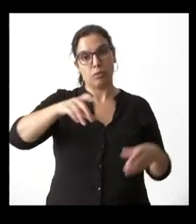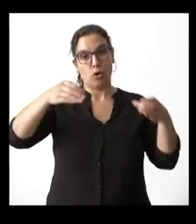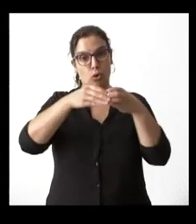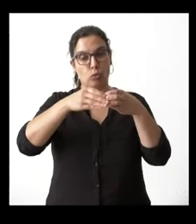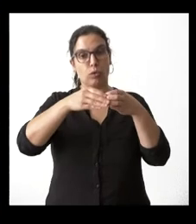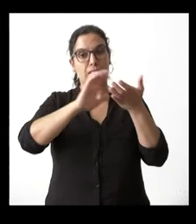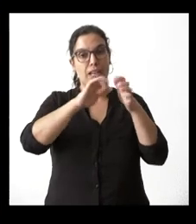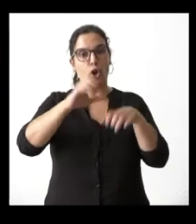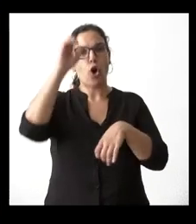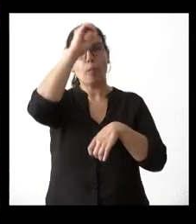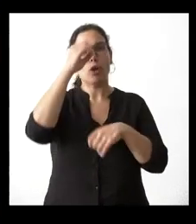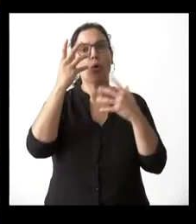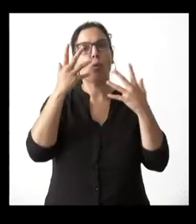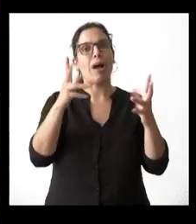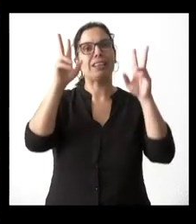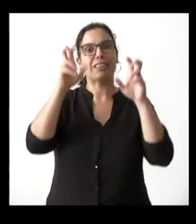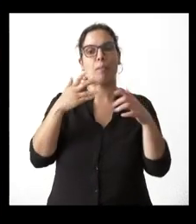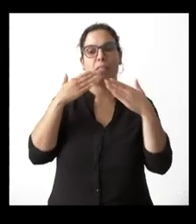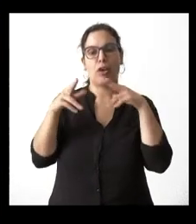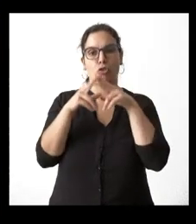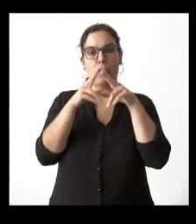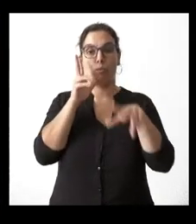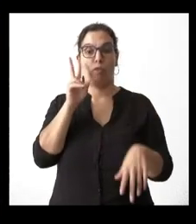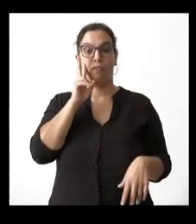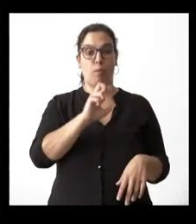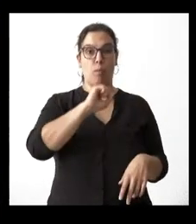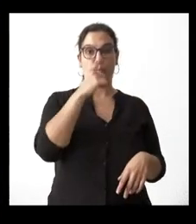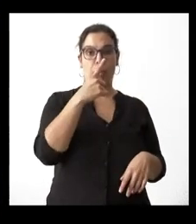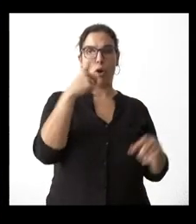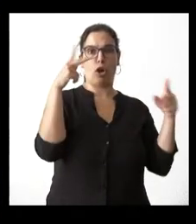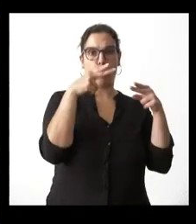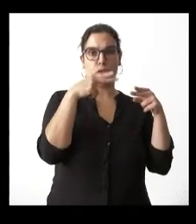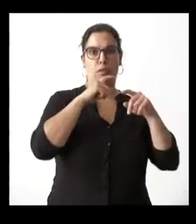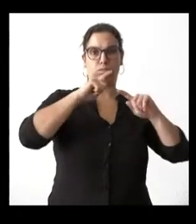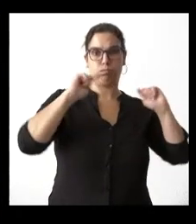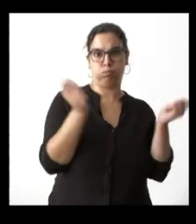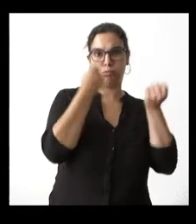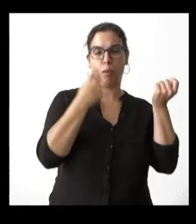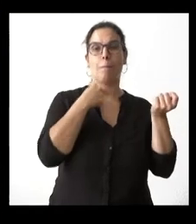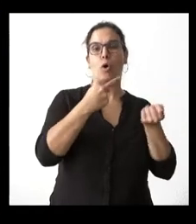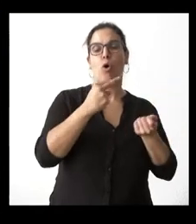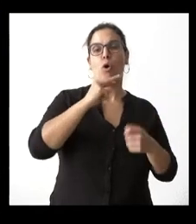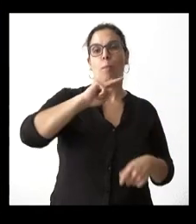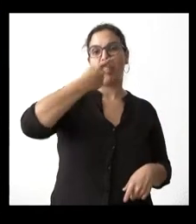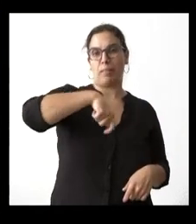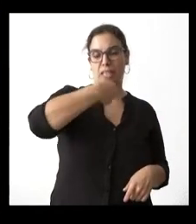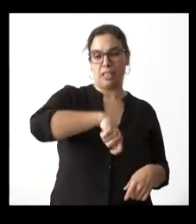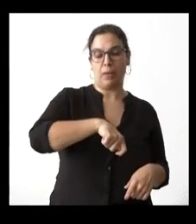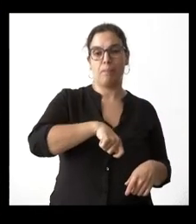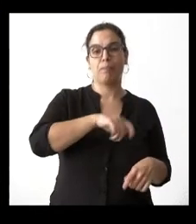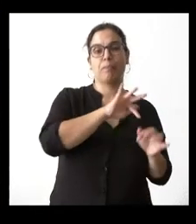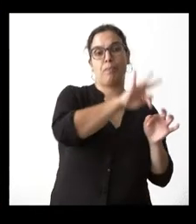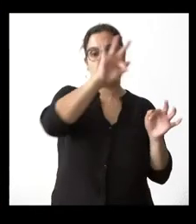diálogo social haciendo la cronología que hemos seguido primero se anuncian los recortes por parte del vicepresidente